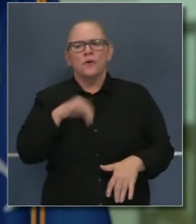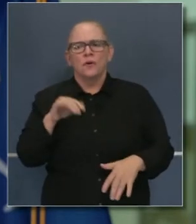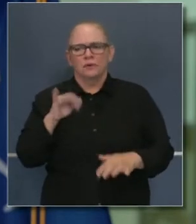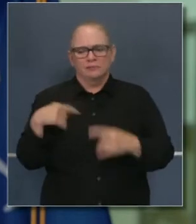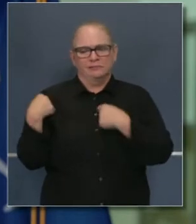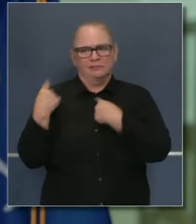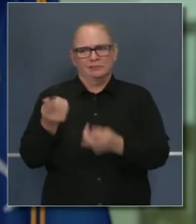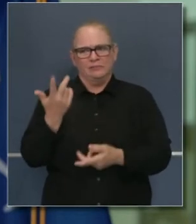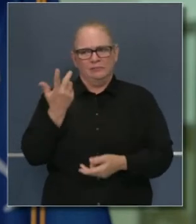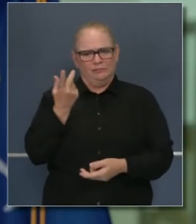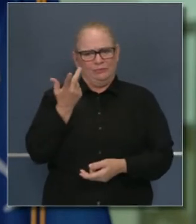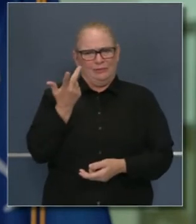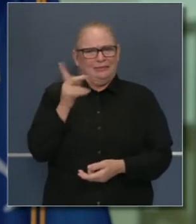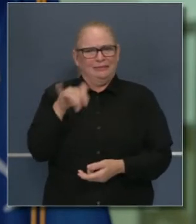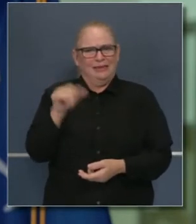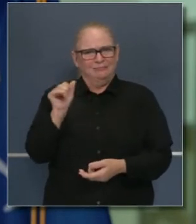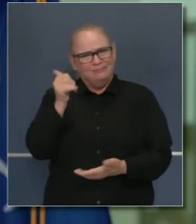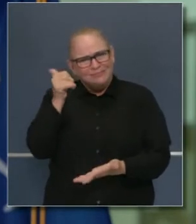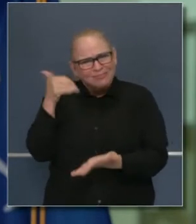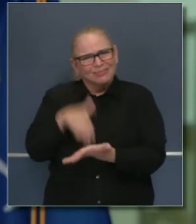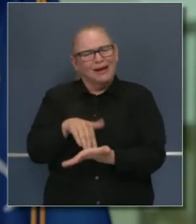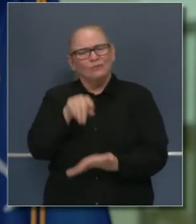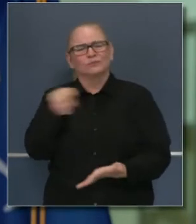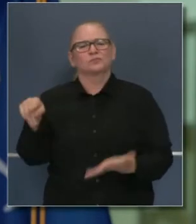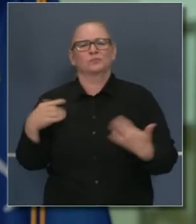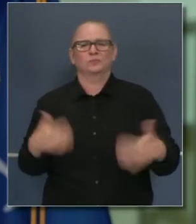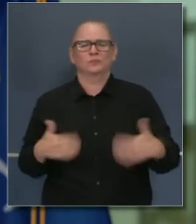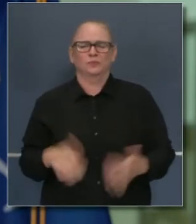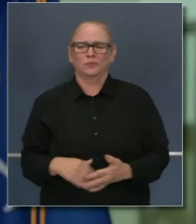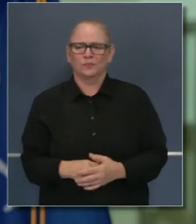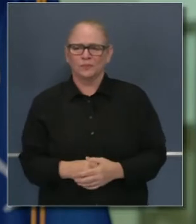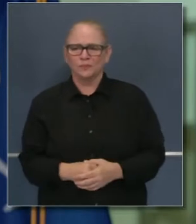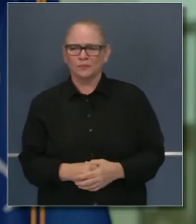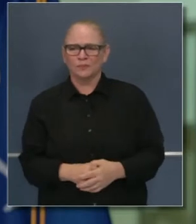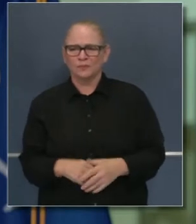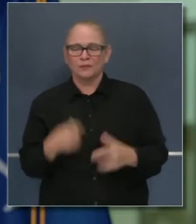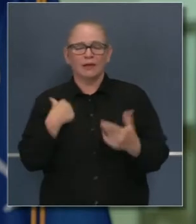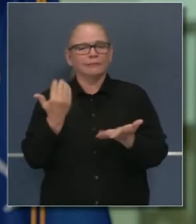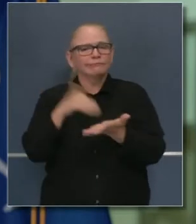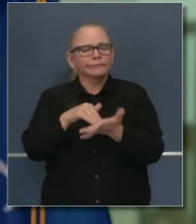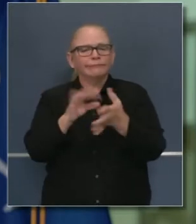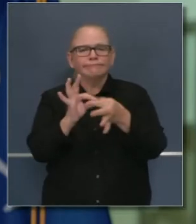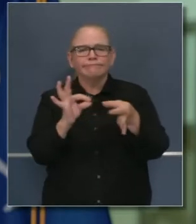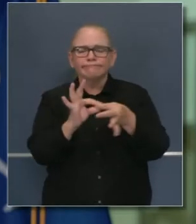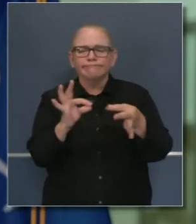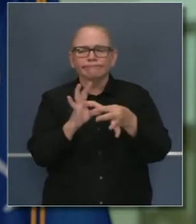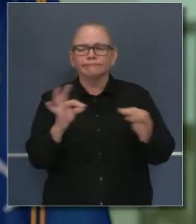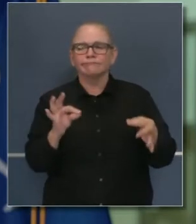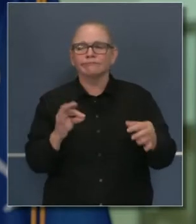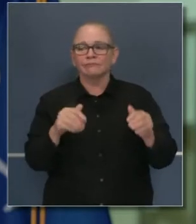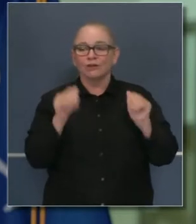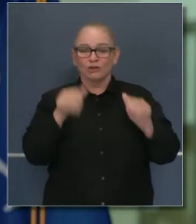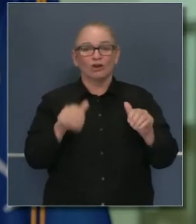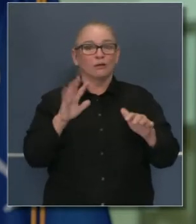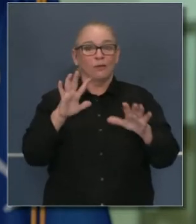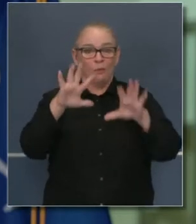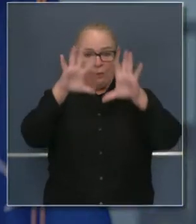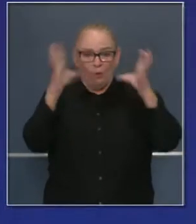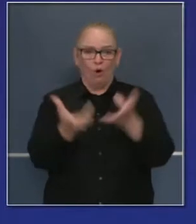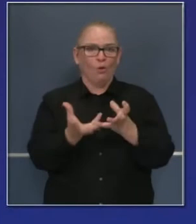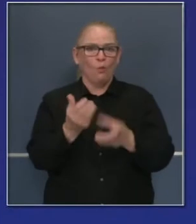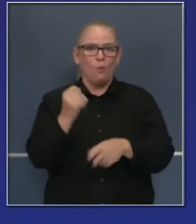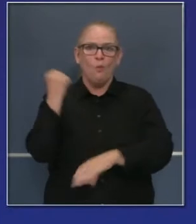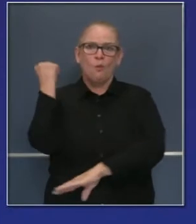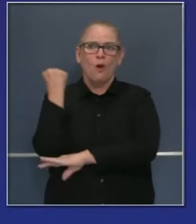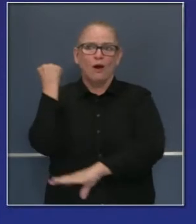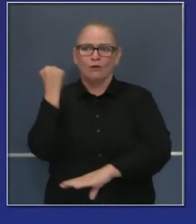en los últimos días, incluyendo, y hay que repetirlo, el prospecto de un récord mundial.